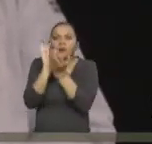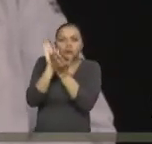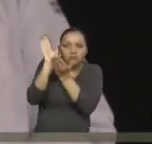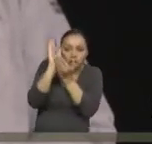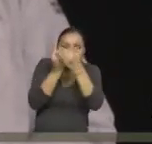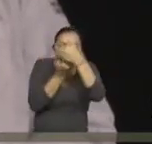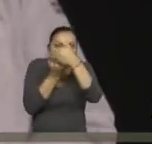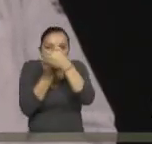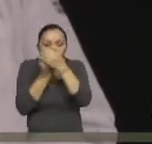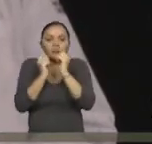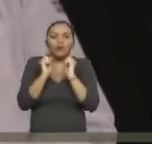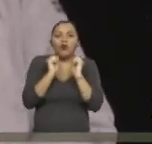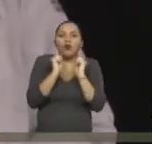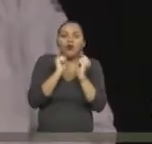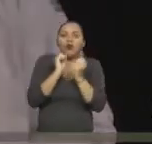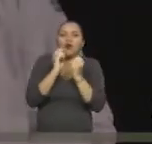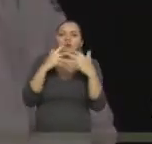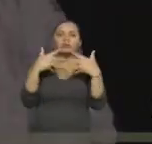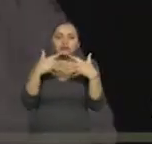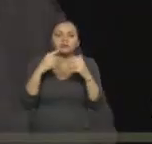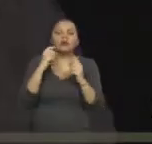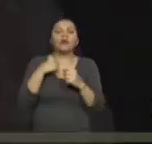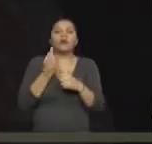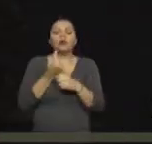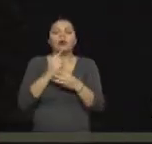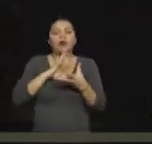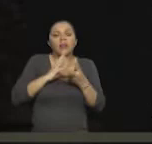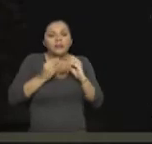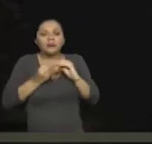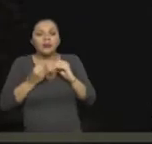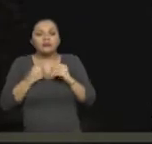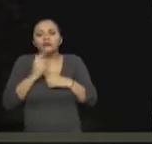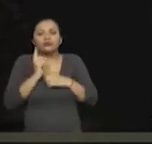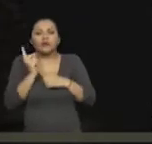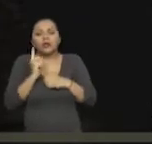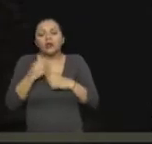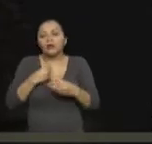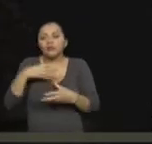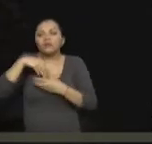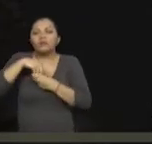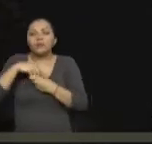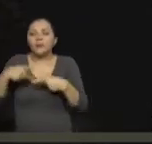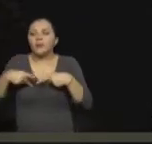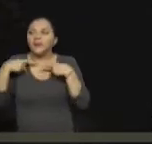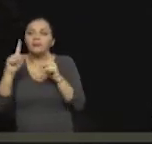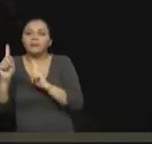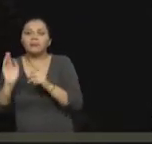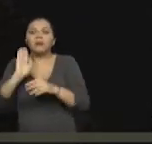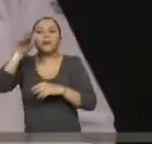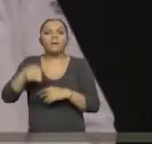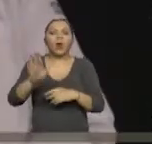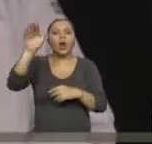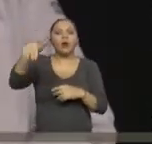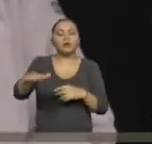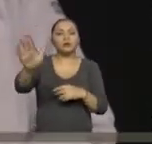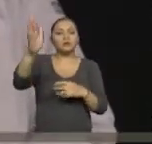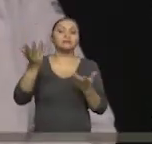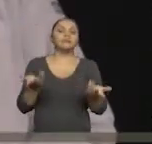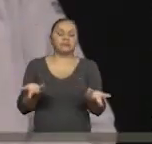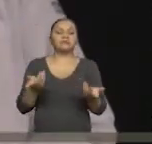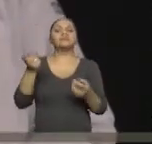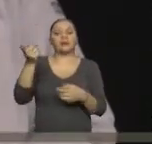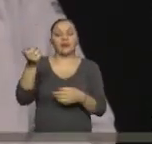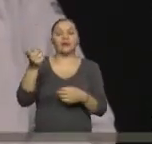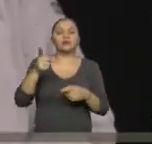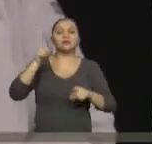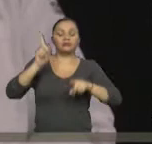estados psicóticos, trastornos de adaptación, trastornos de personalidad. Alteraciones emocionales, en